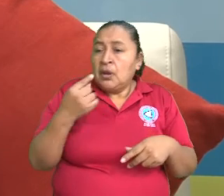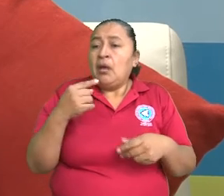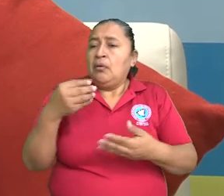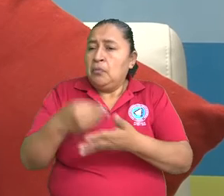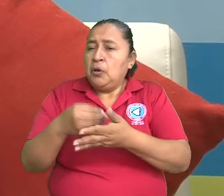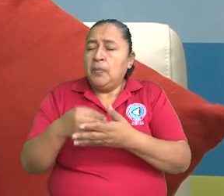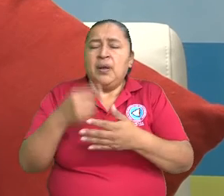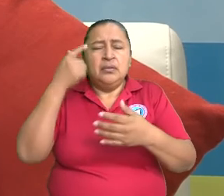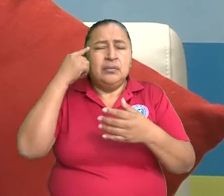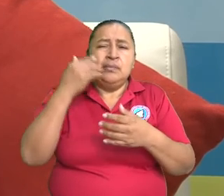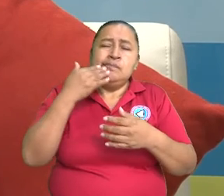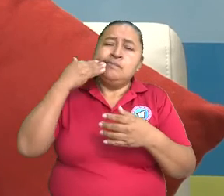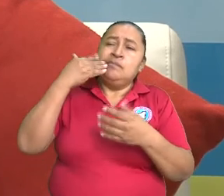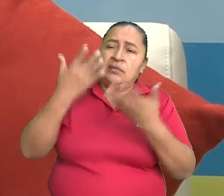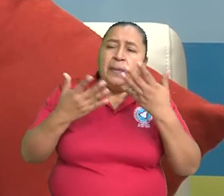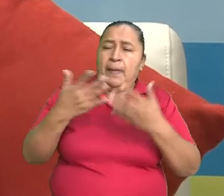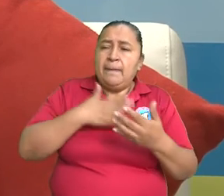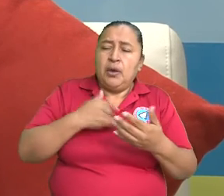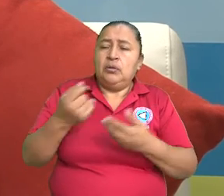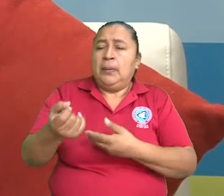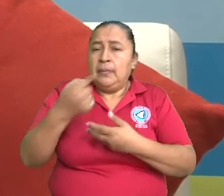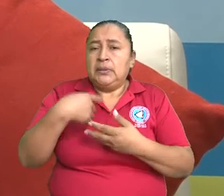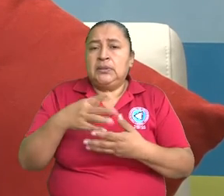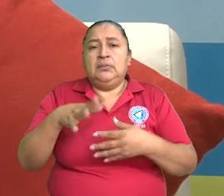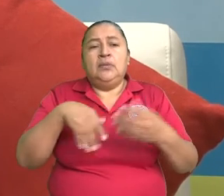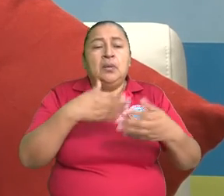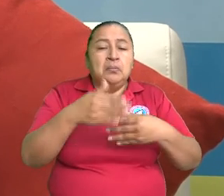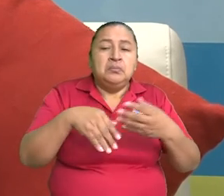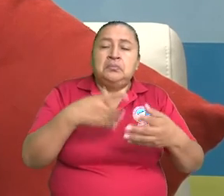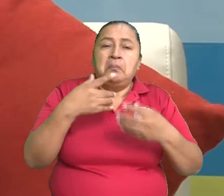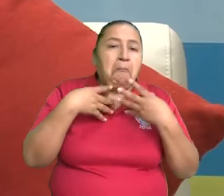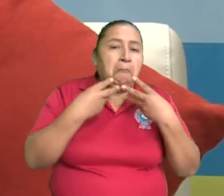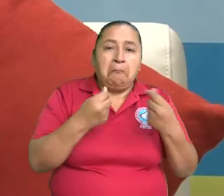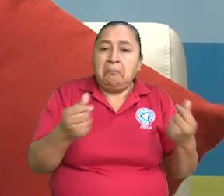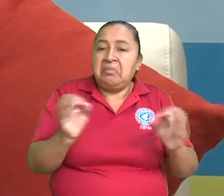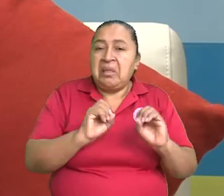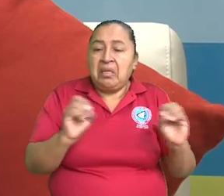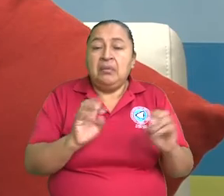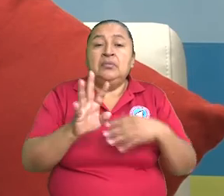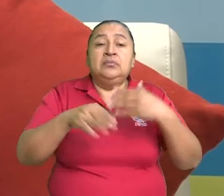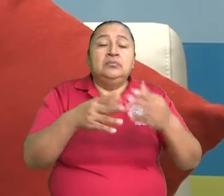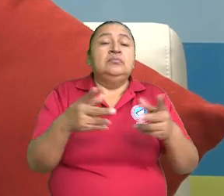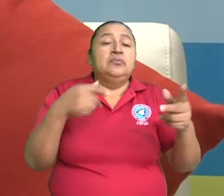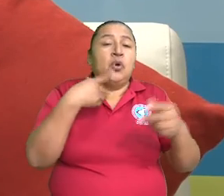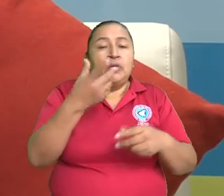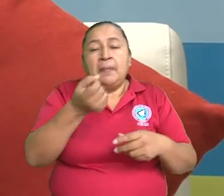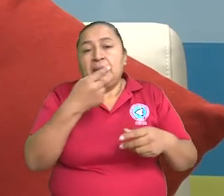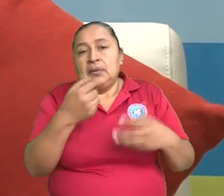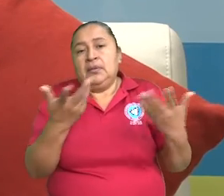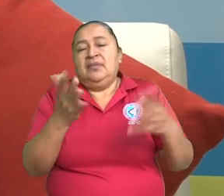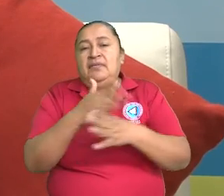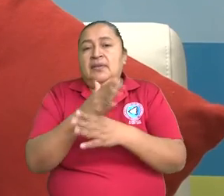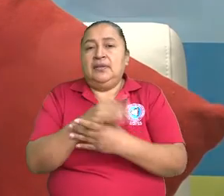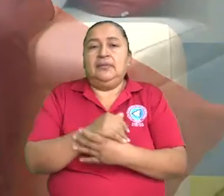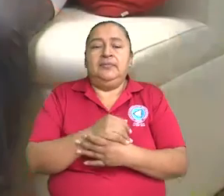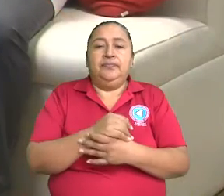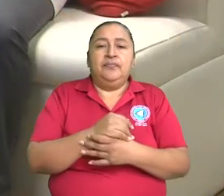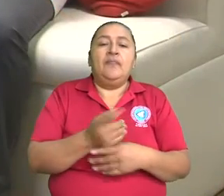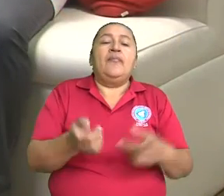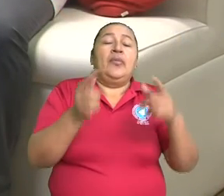de tomar, pues, cualquier cantidad de medicamentos que al final no le van a generar ningún beneficio. cuando hablamos de los tipos de